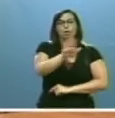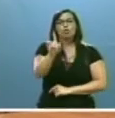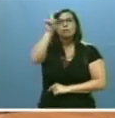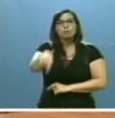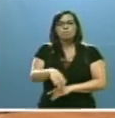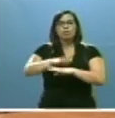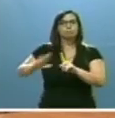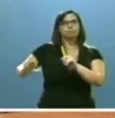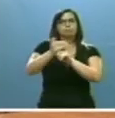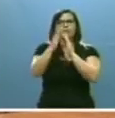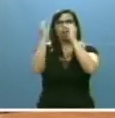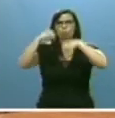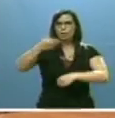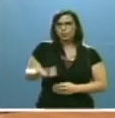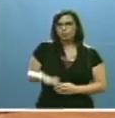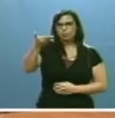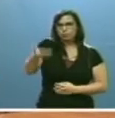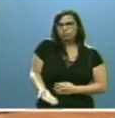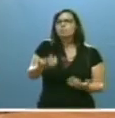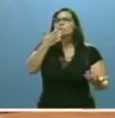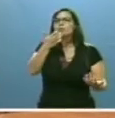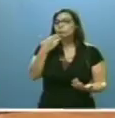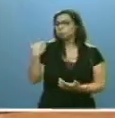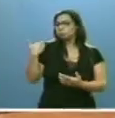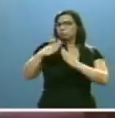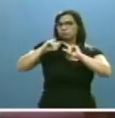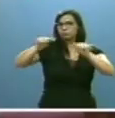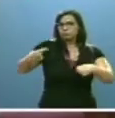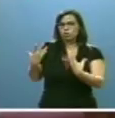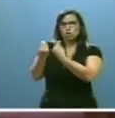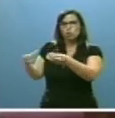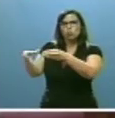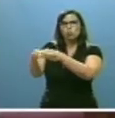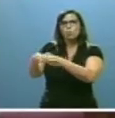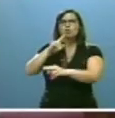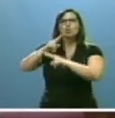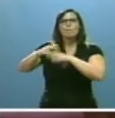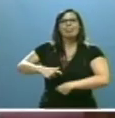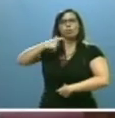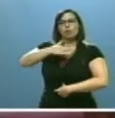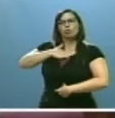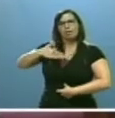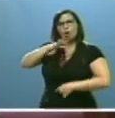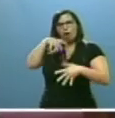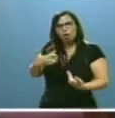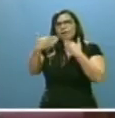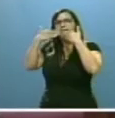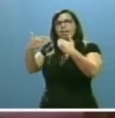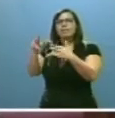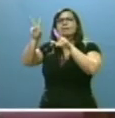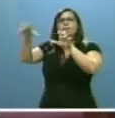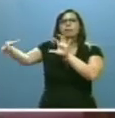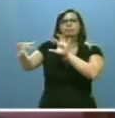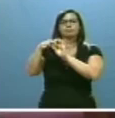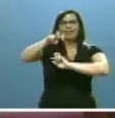relevantes acuerdos, como los recién firmados con Ciudadanos, que quiero ahora agradecer en materia de regeneración